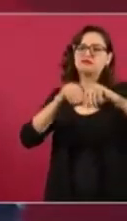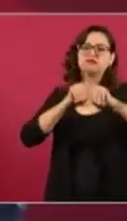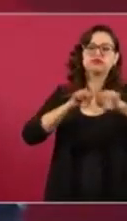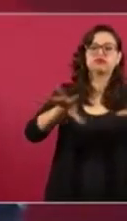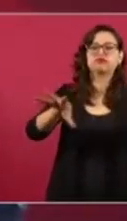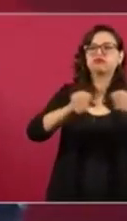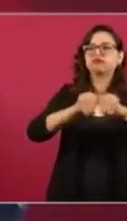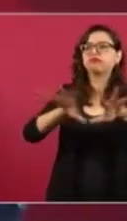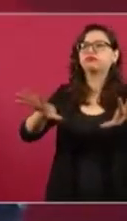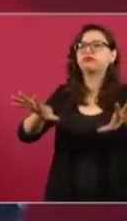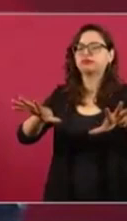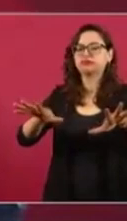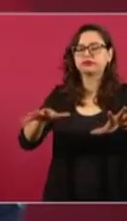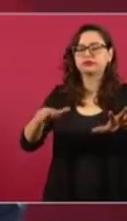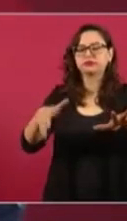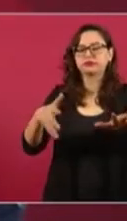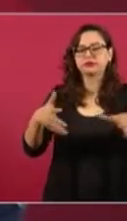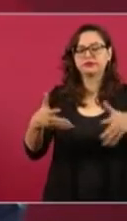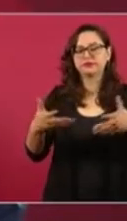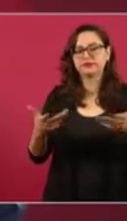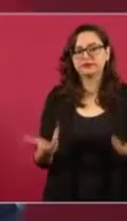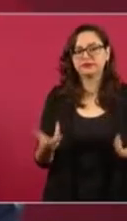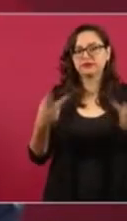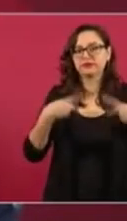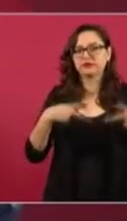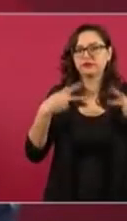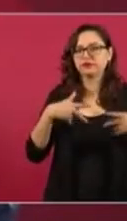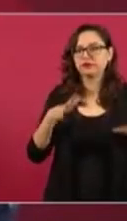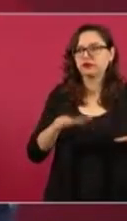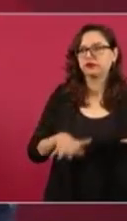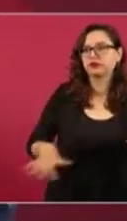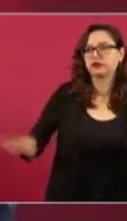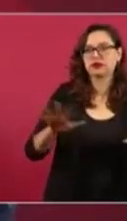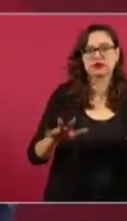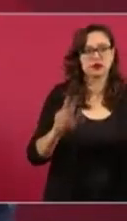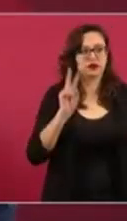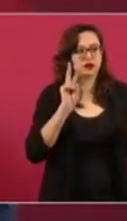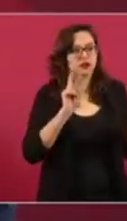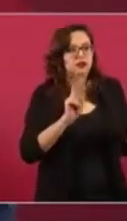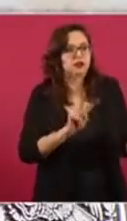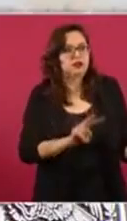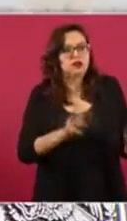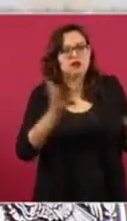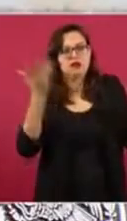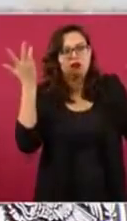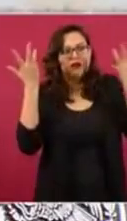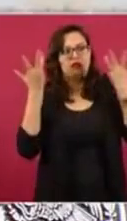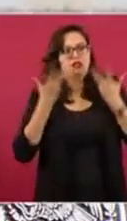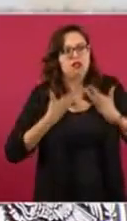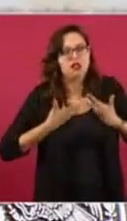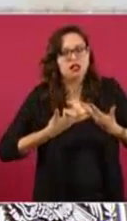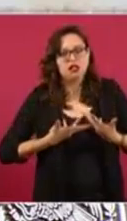incertidumbre, de miedo, queriendo